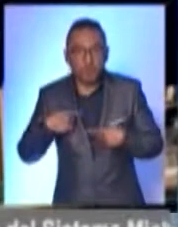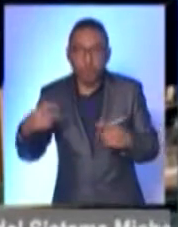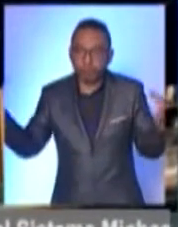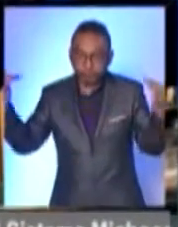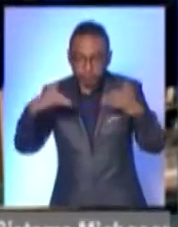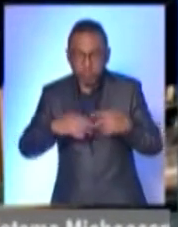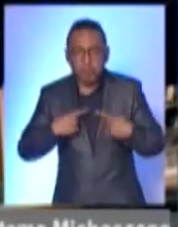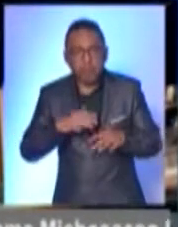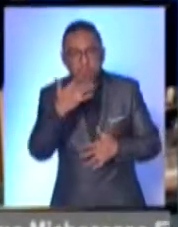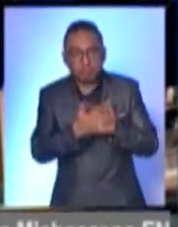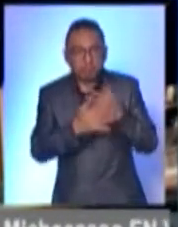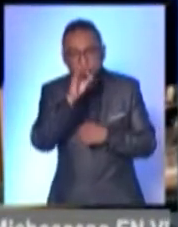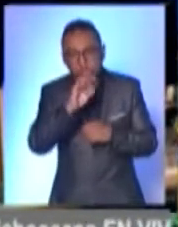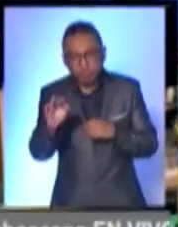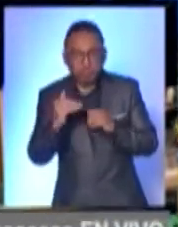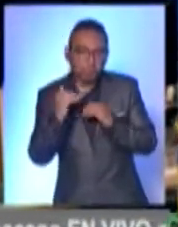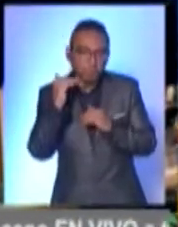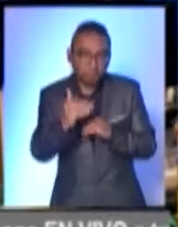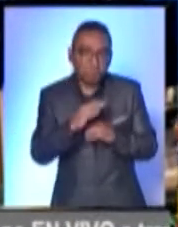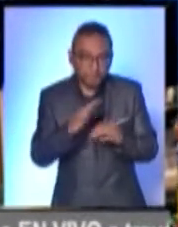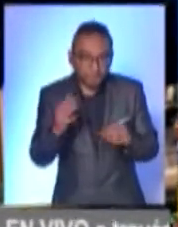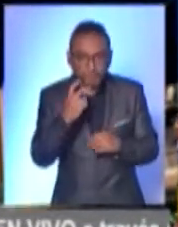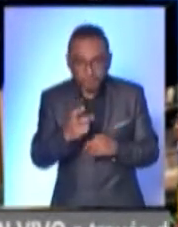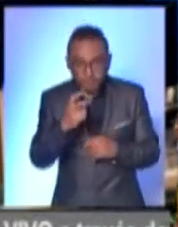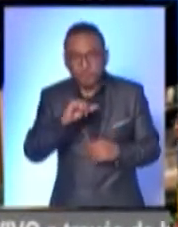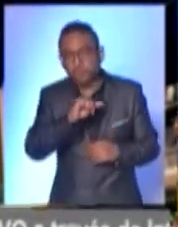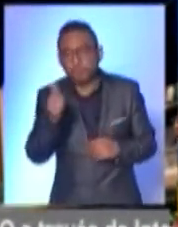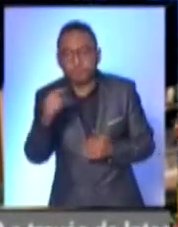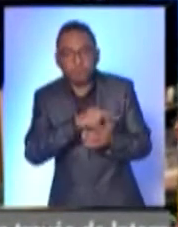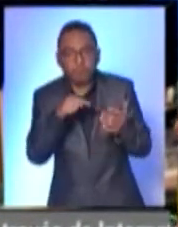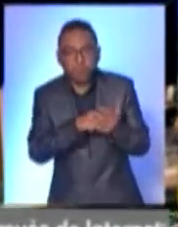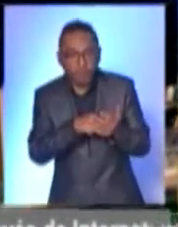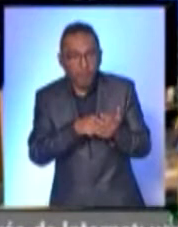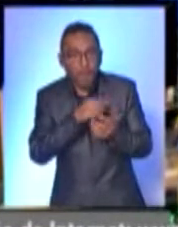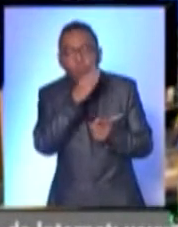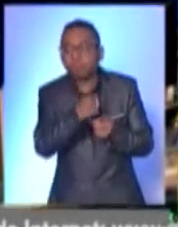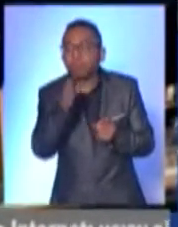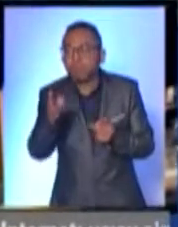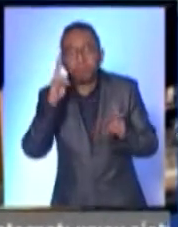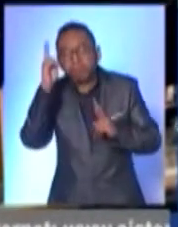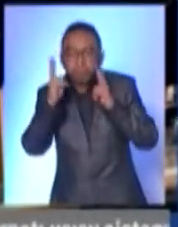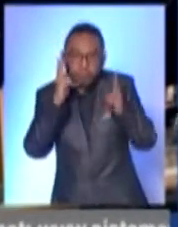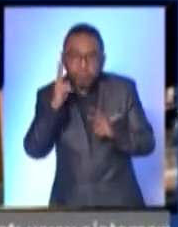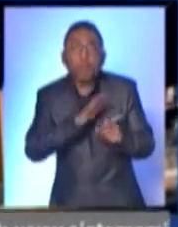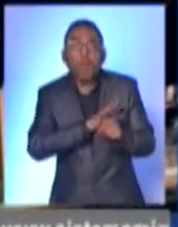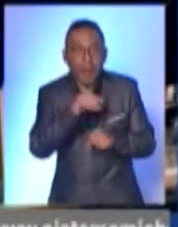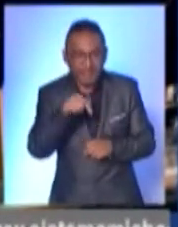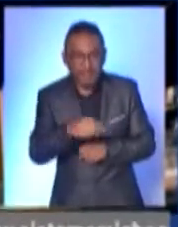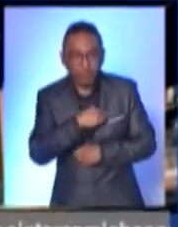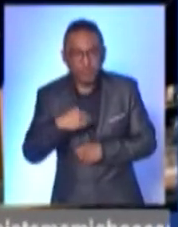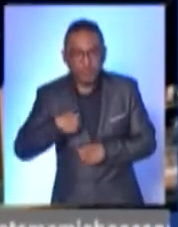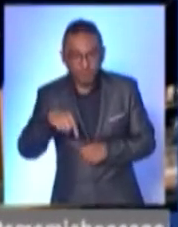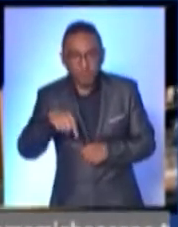usuarios. En el factor de los destinos, en el caso de los que son al interior del estado, pues